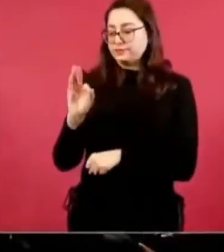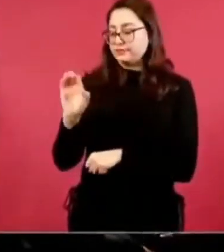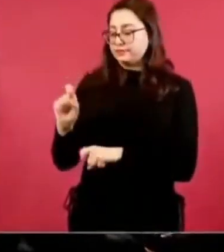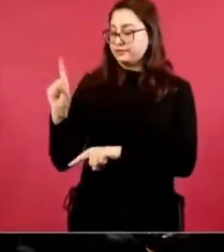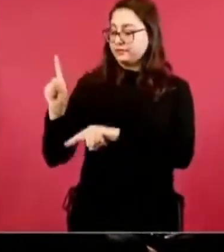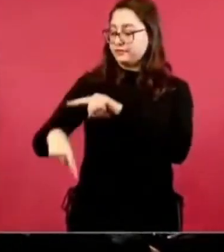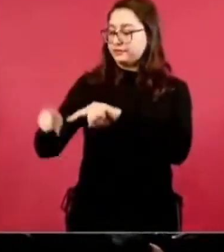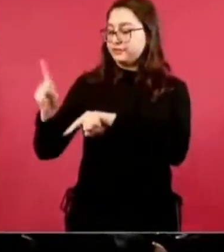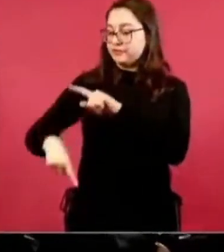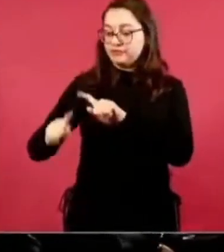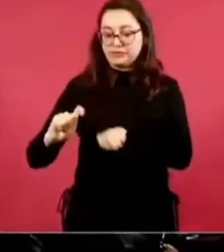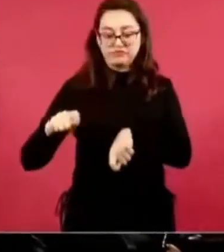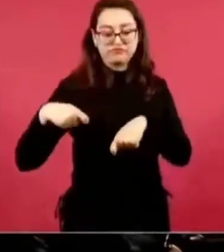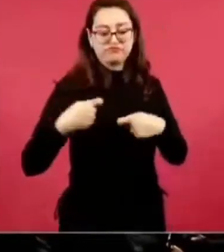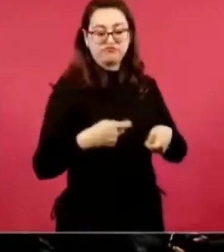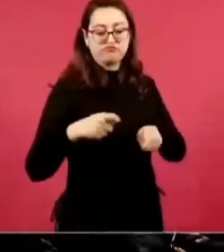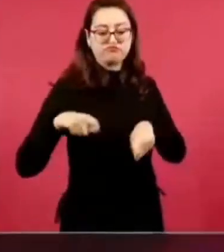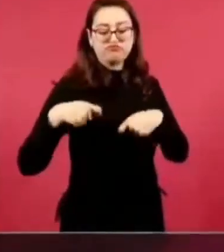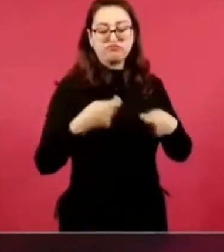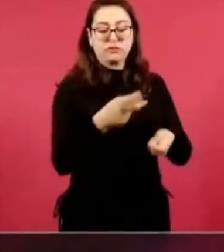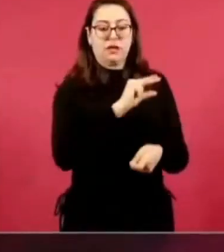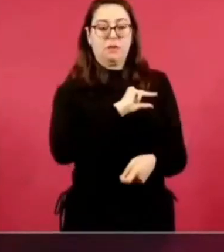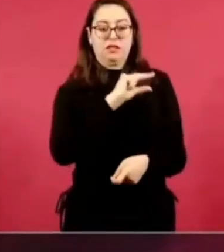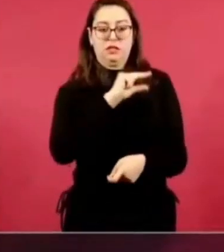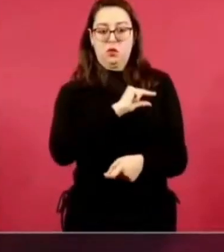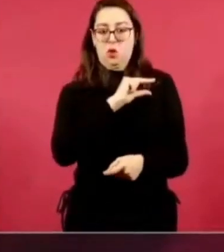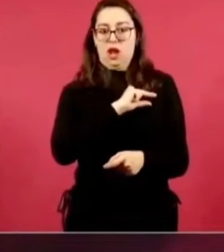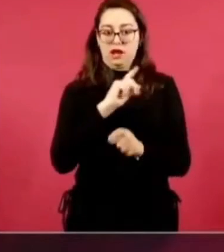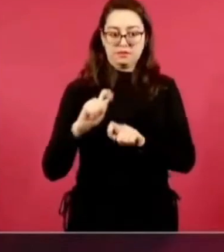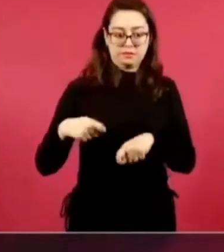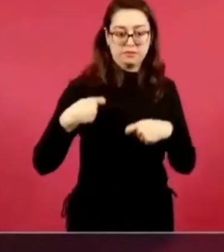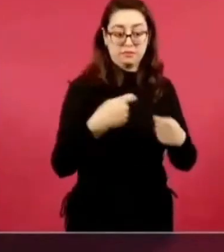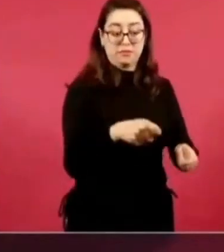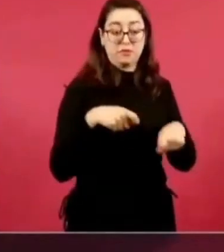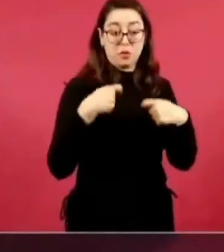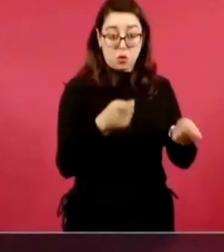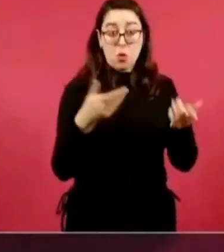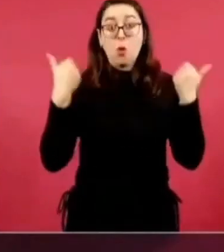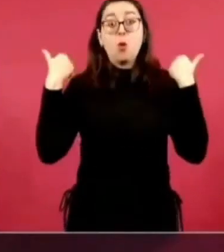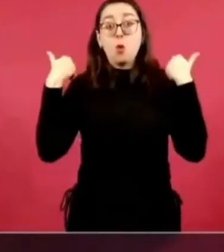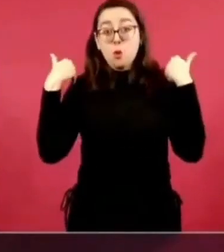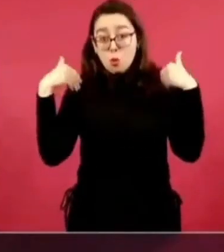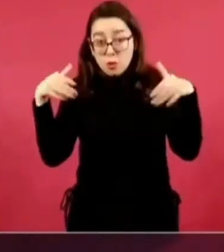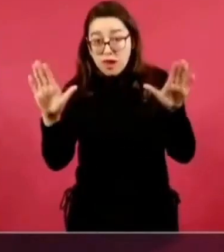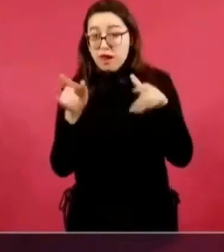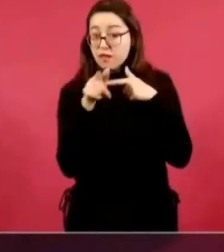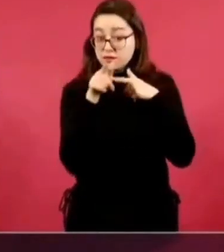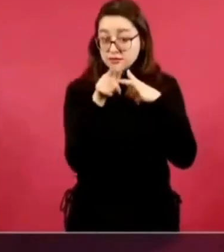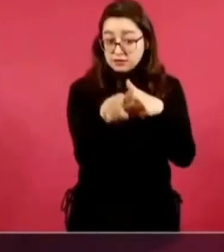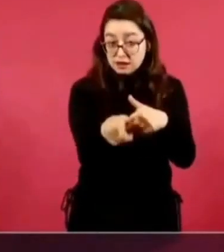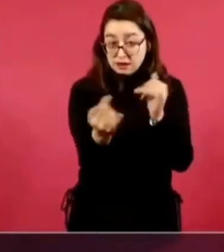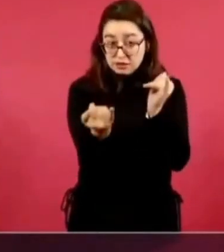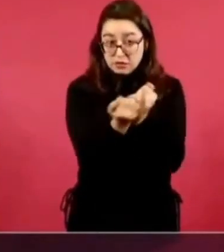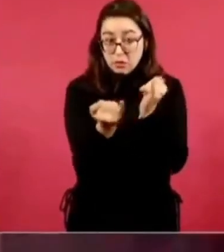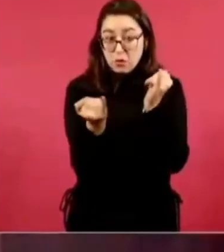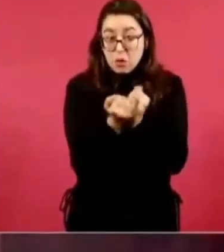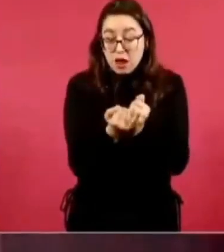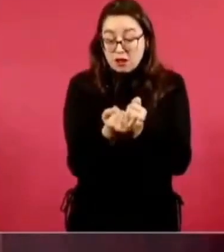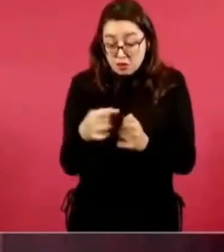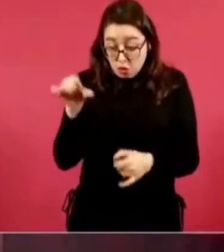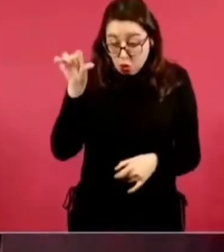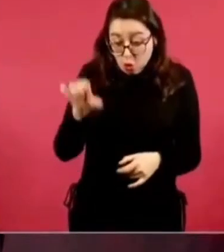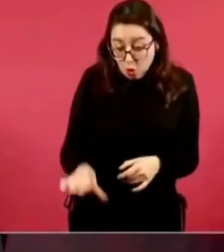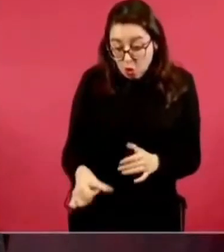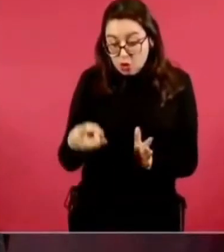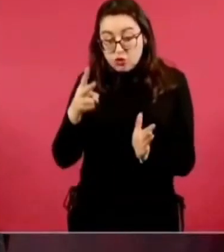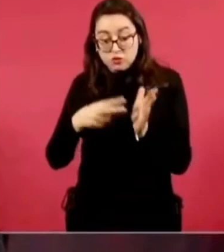estar generando el 16 por ciento hoy de la energía eléctrica que necesitamos,